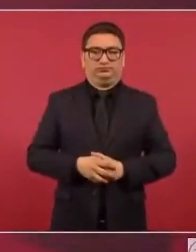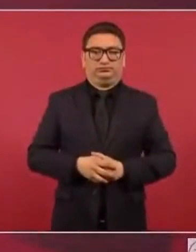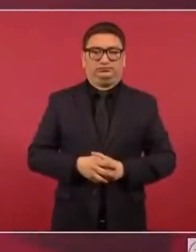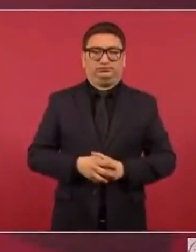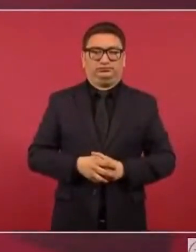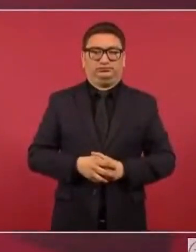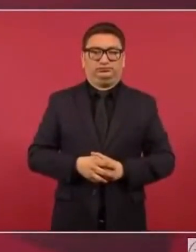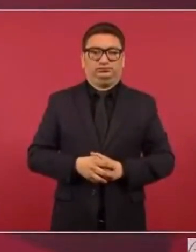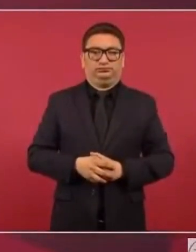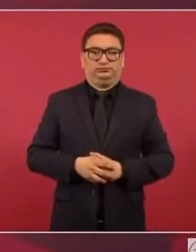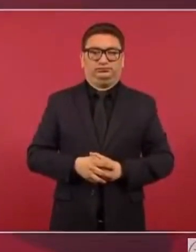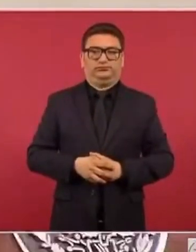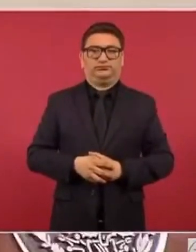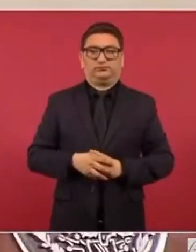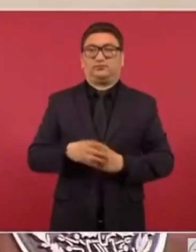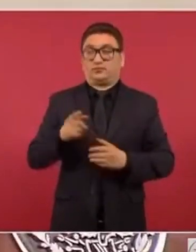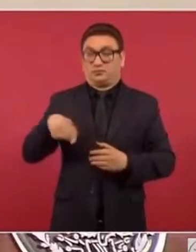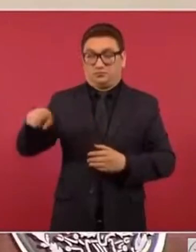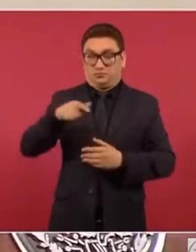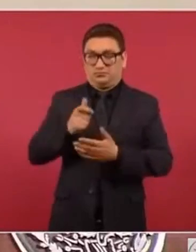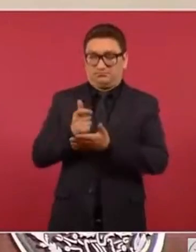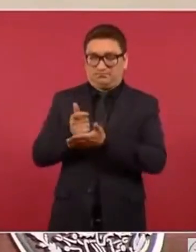les pagan por